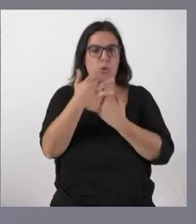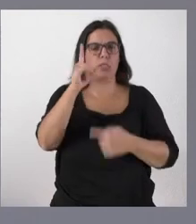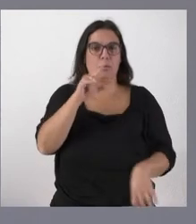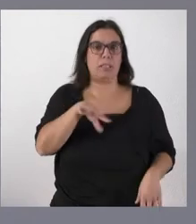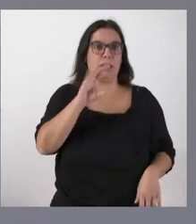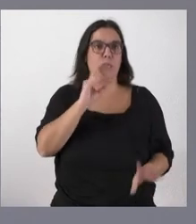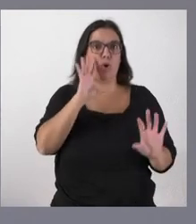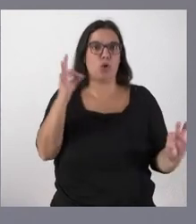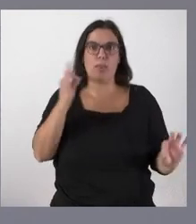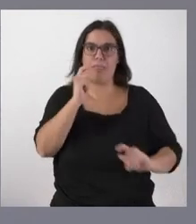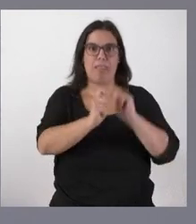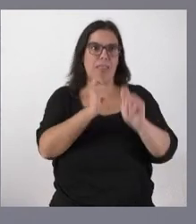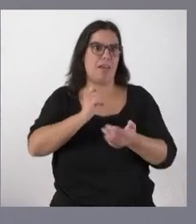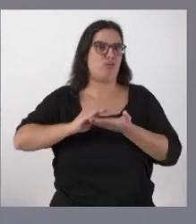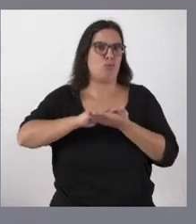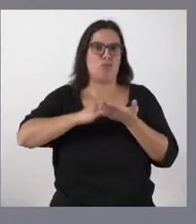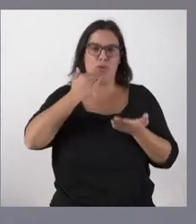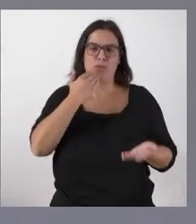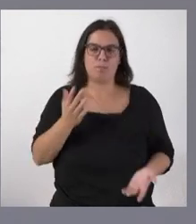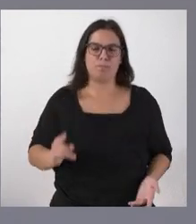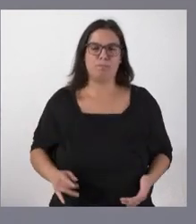lógicamente tiene que haber soluciones al respecto